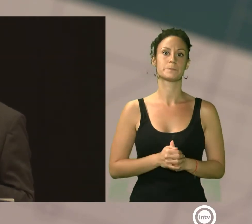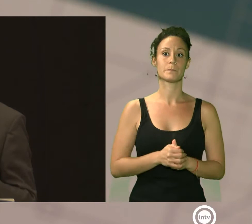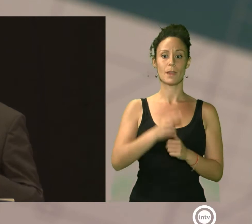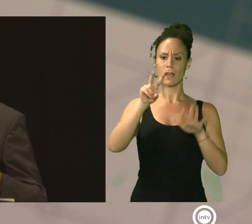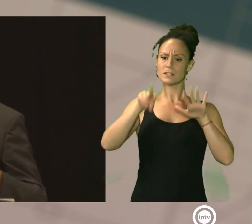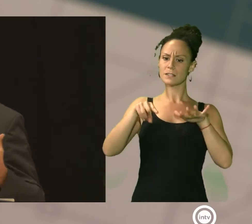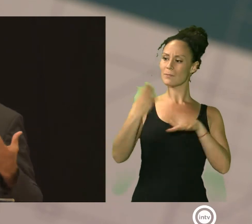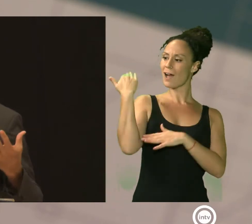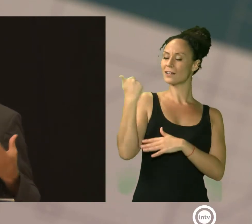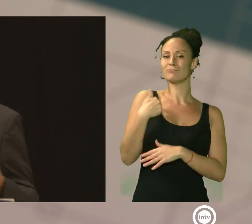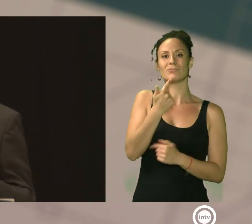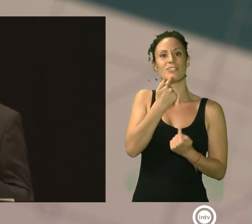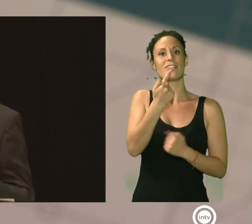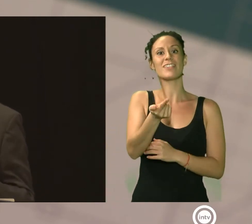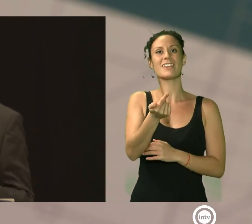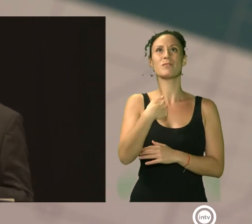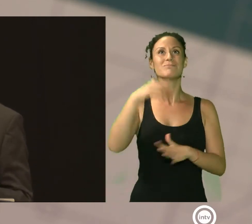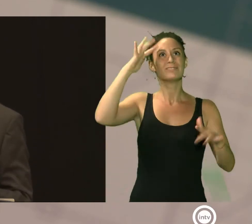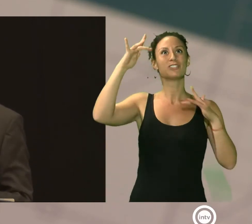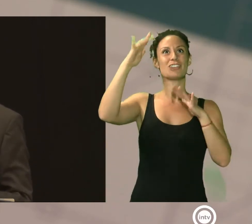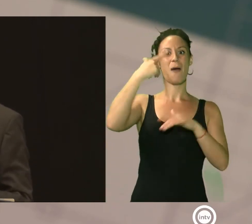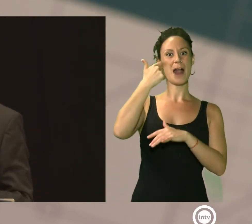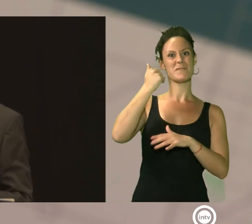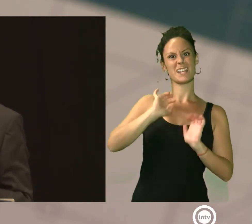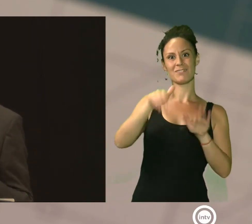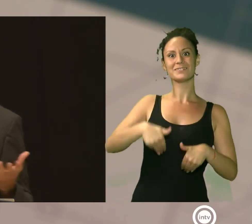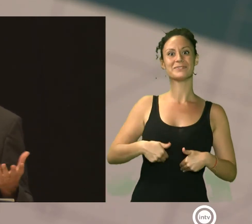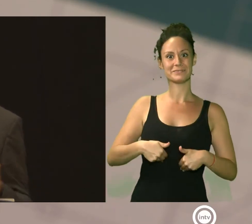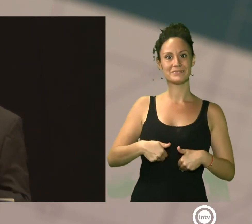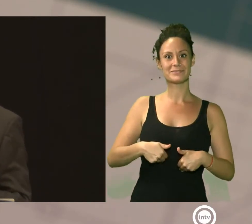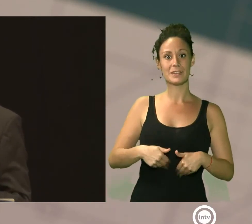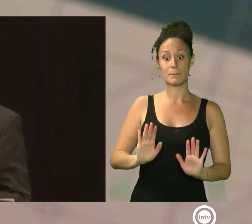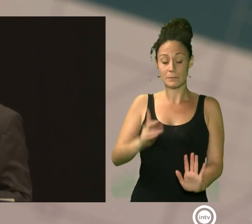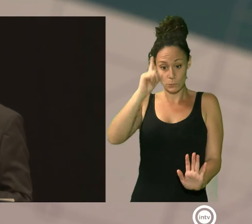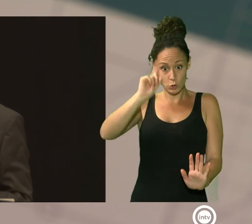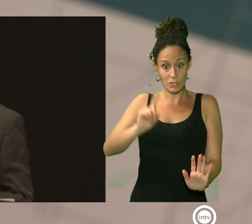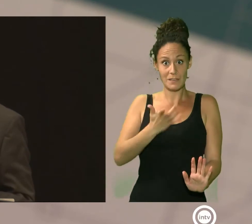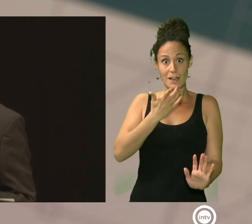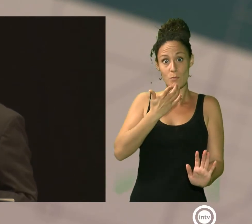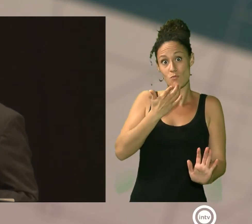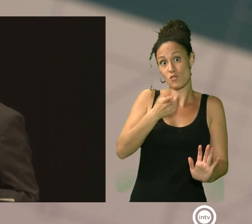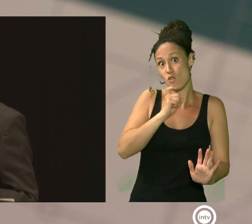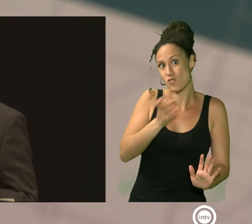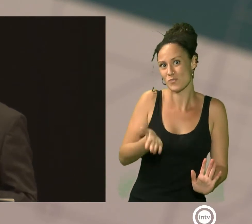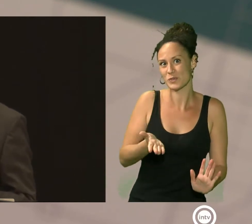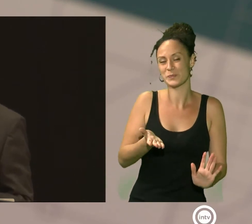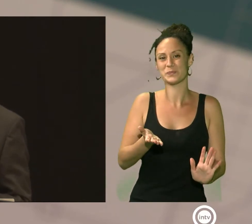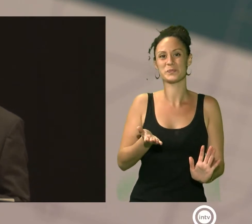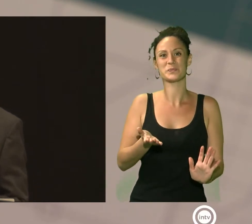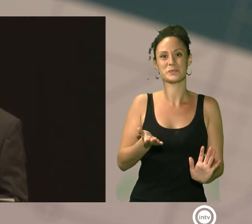soñábamos con tener un camino y con volver aquí a Almería, ¿no? Pero no sabíamos cómo sería. Y como Santi ha adelantado,